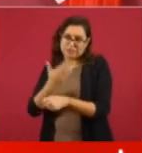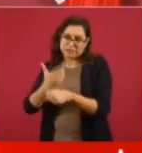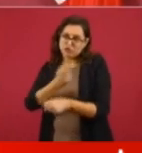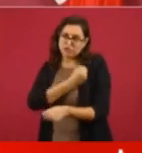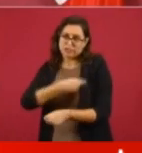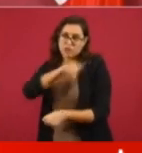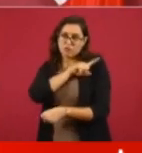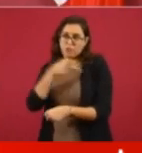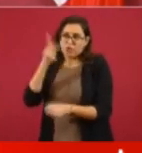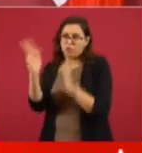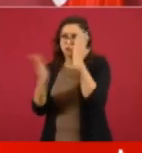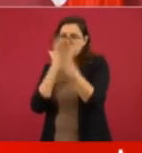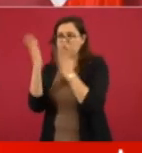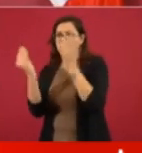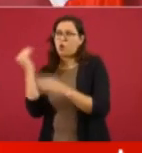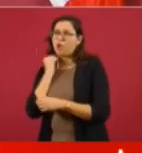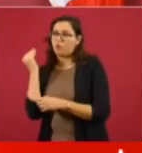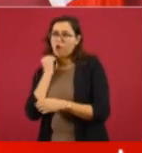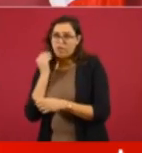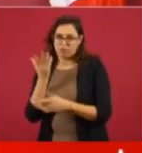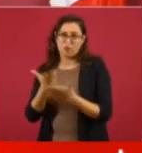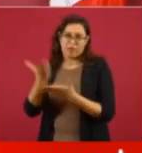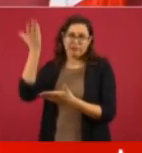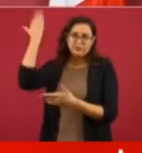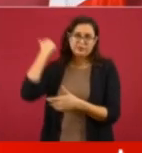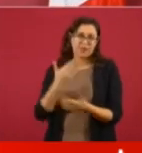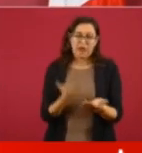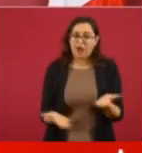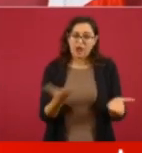el subsecretario lo mismo.